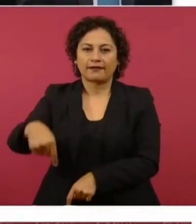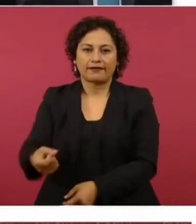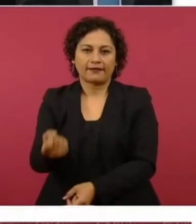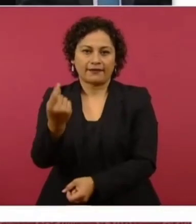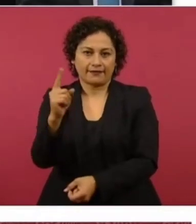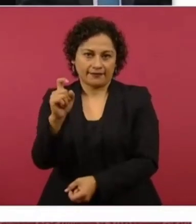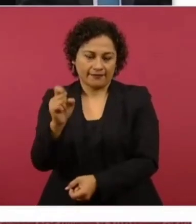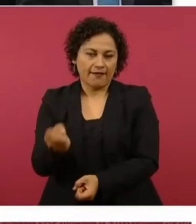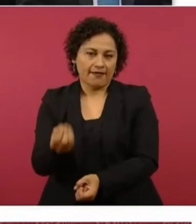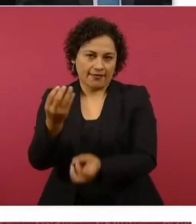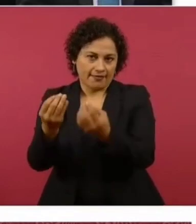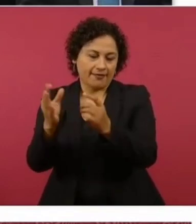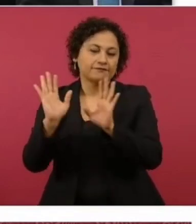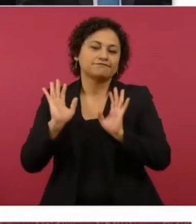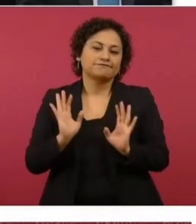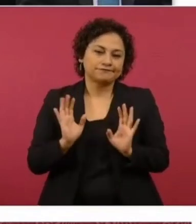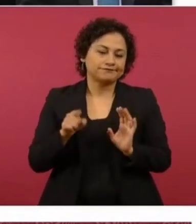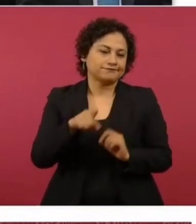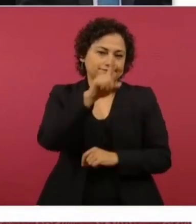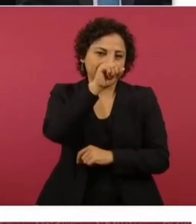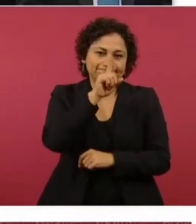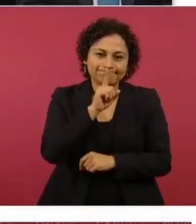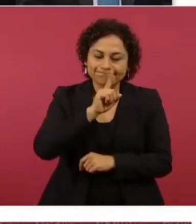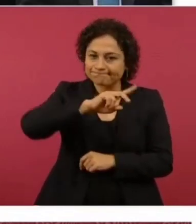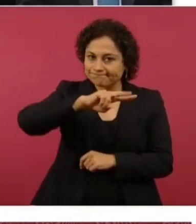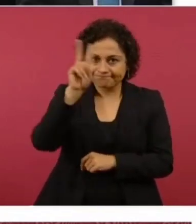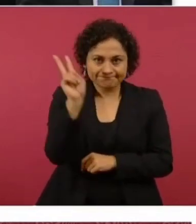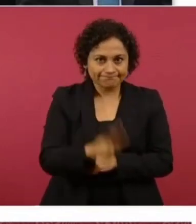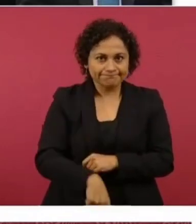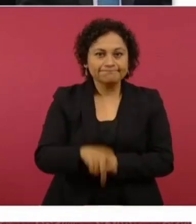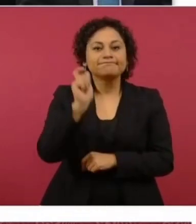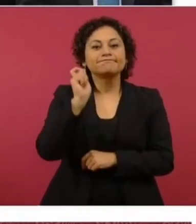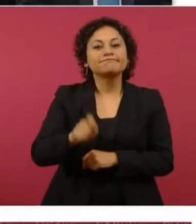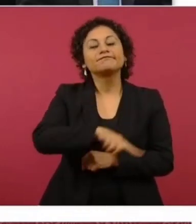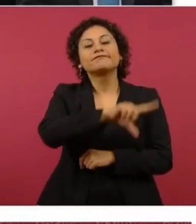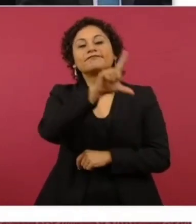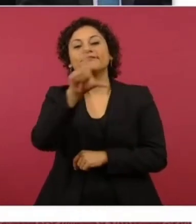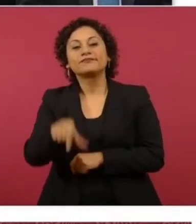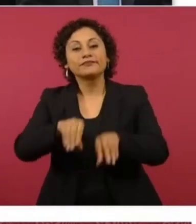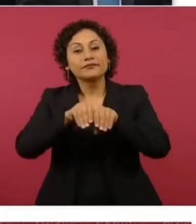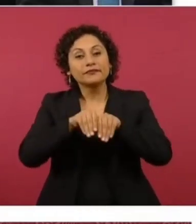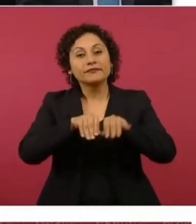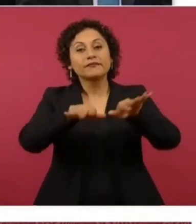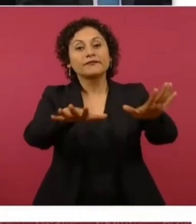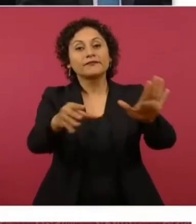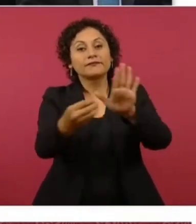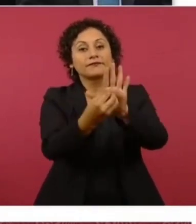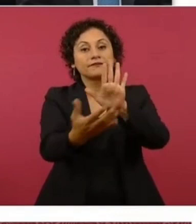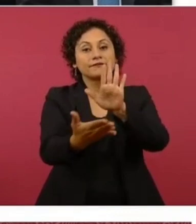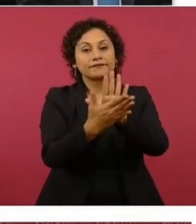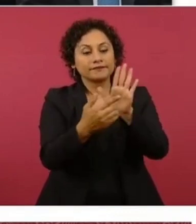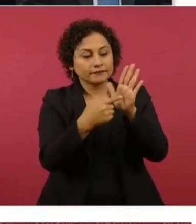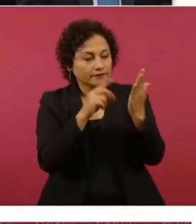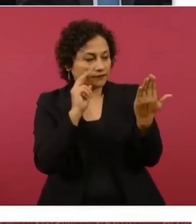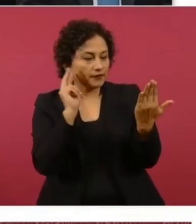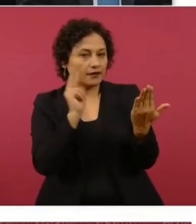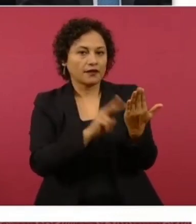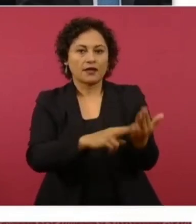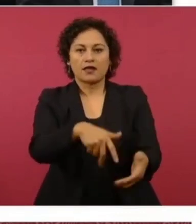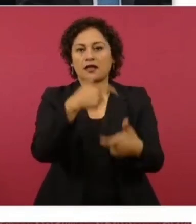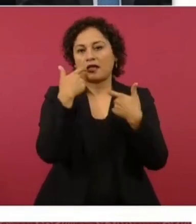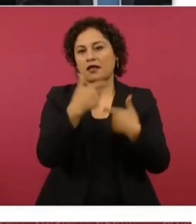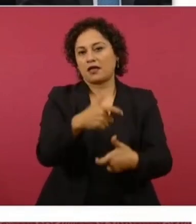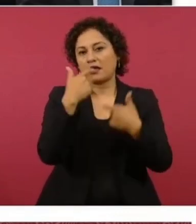El diario Reforma, por su parte, publicó una nota digno de humor involuntario. Autoridades de Estados